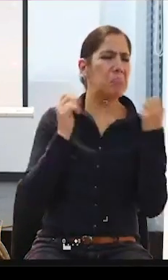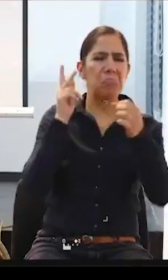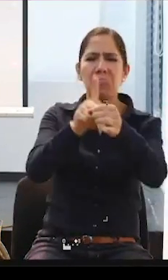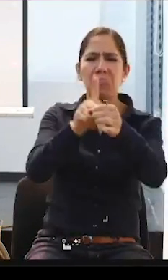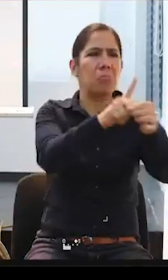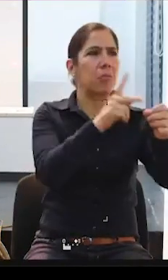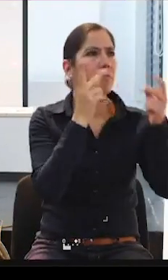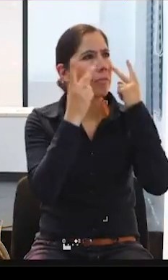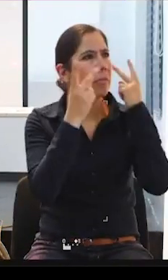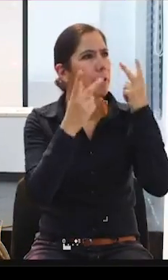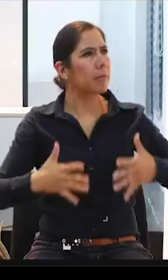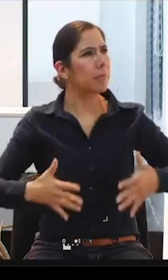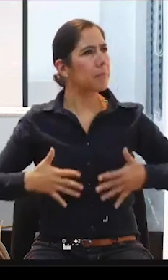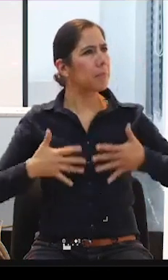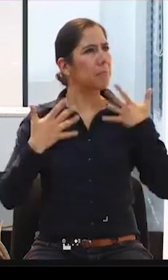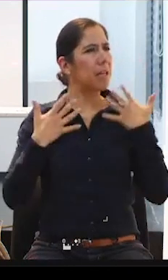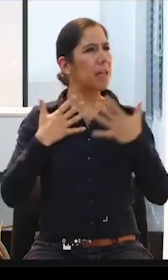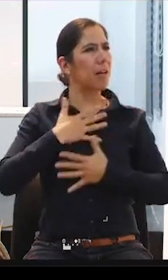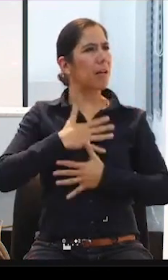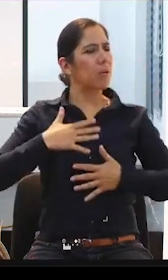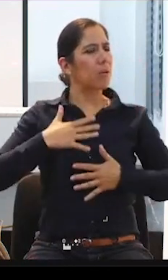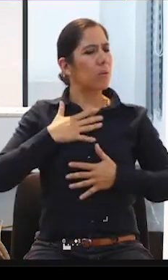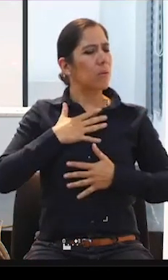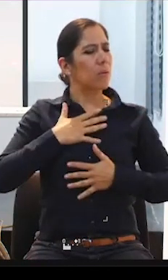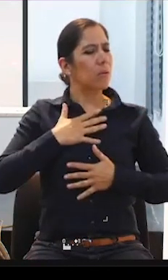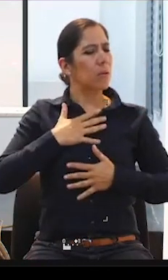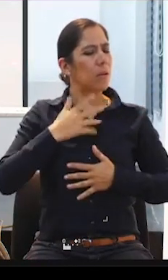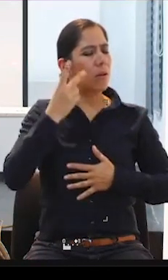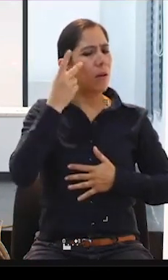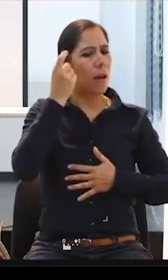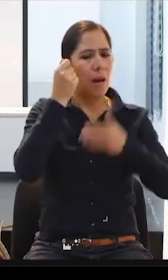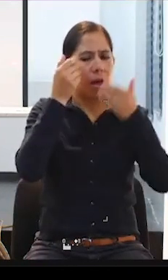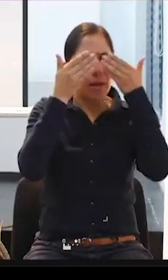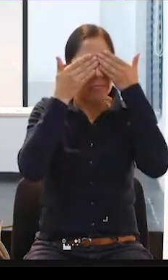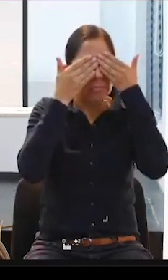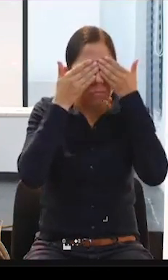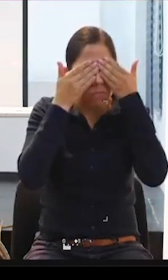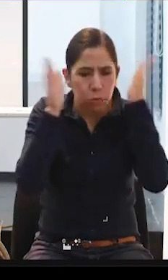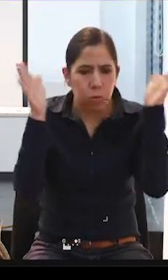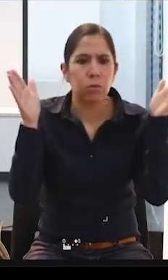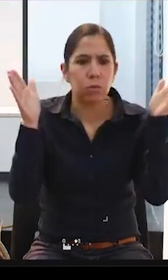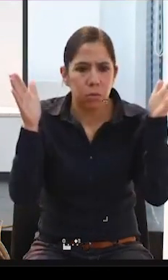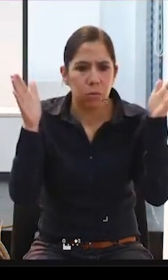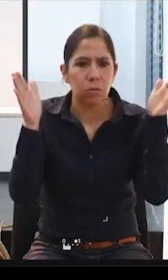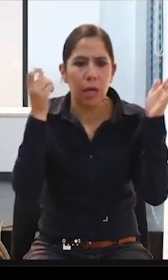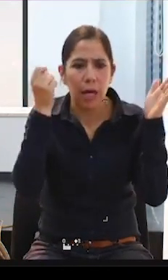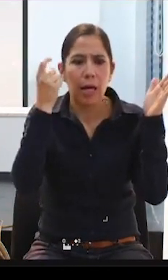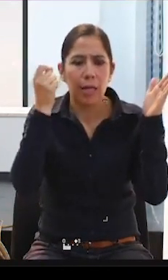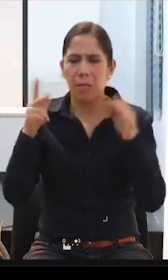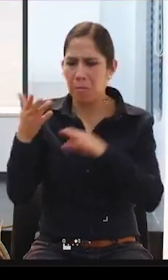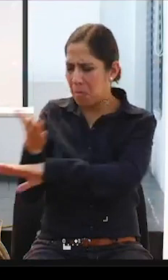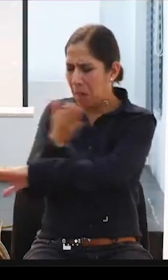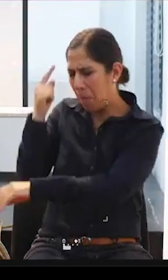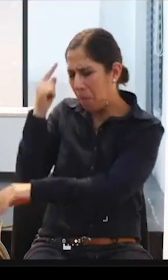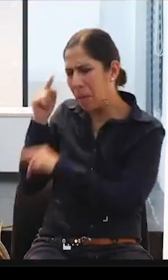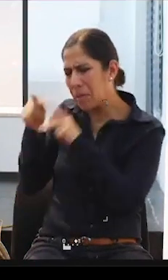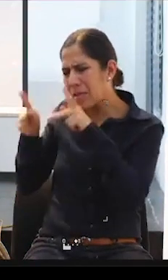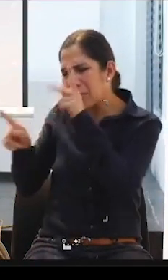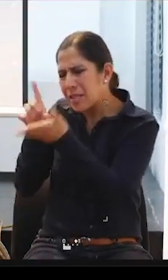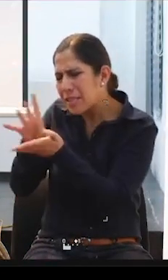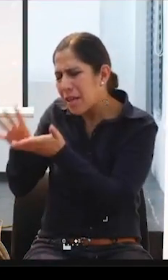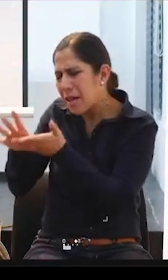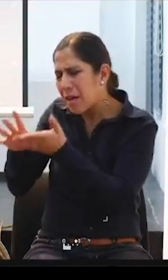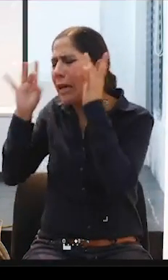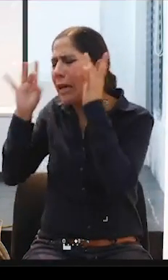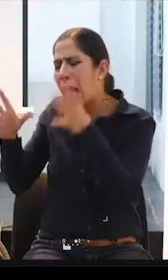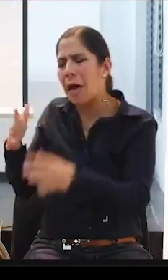la vida, ¿no? Entonces, eso me ha hecho ver que personas con discapacidad grave, que yo las veía, está grave, pero si está mal siempre, ¿cómo va